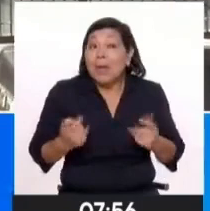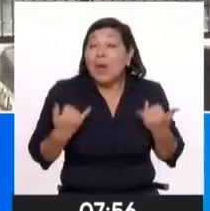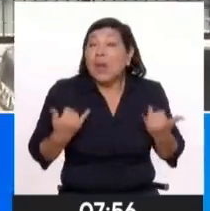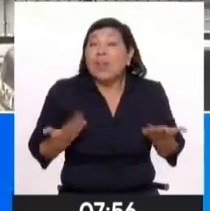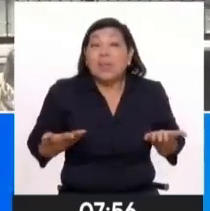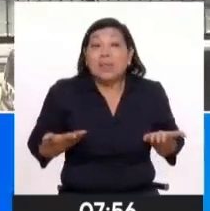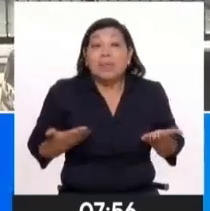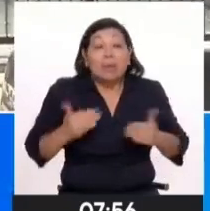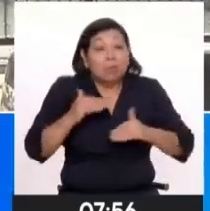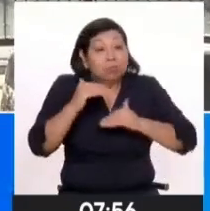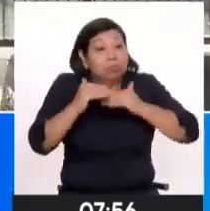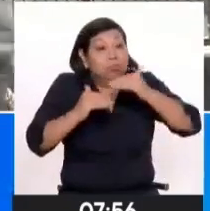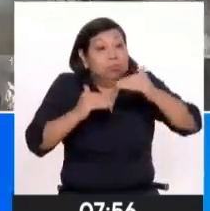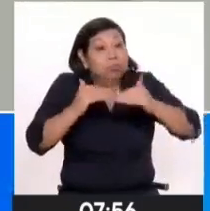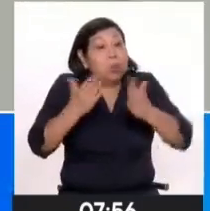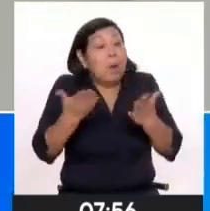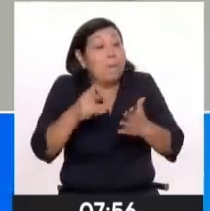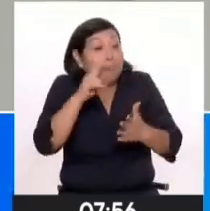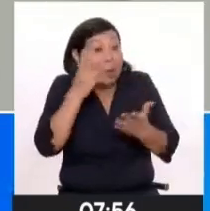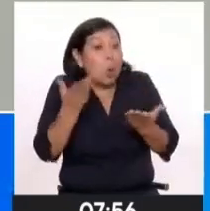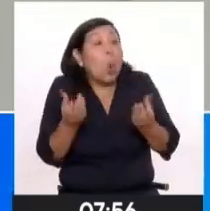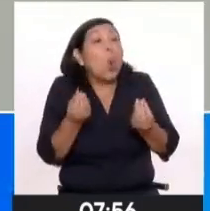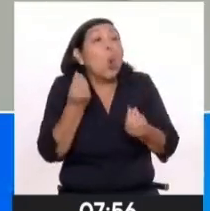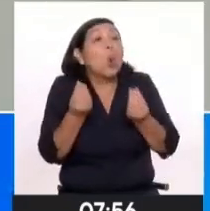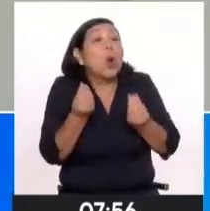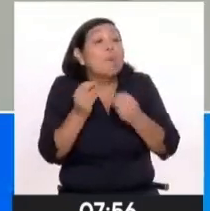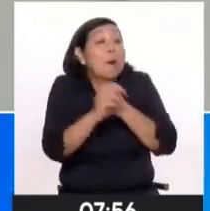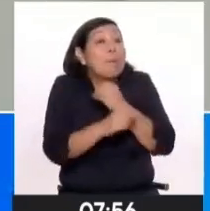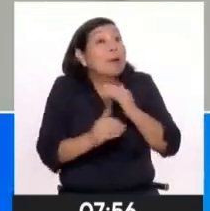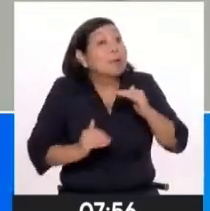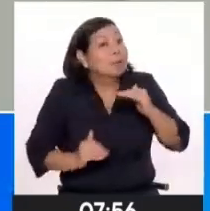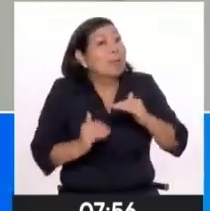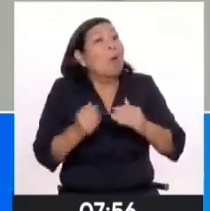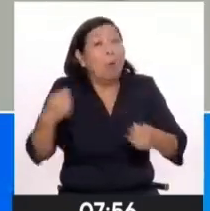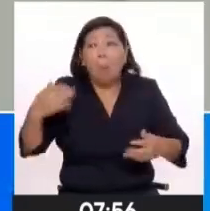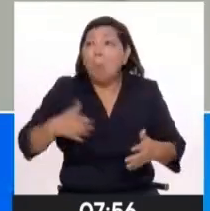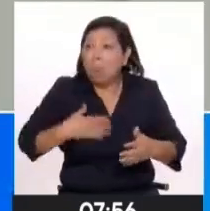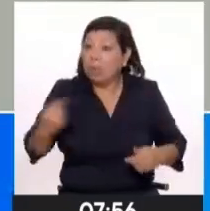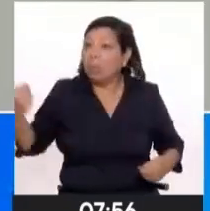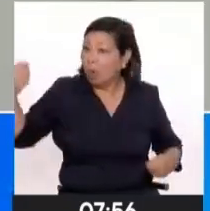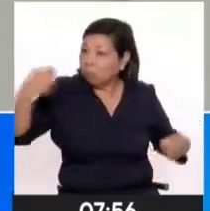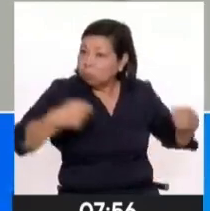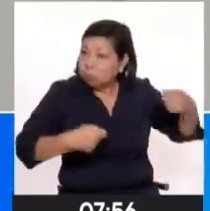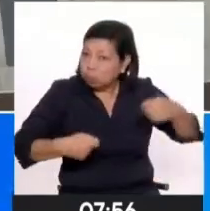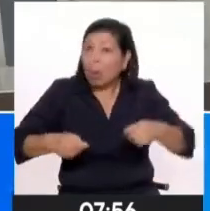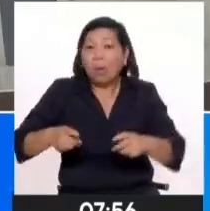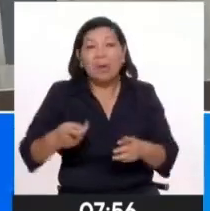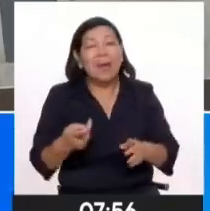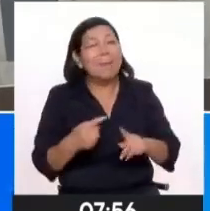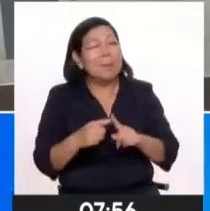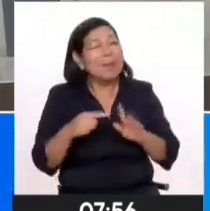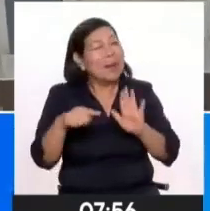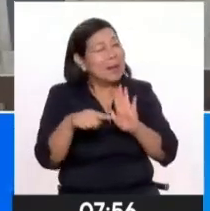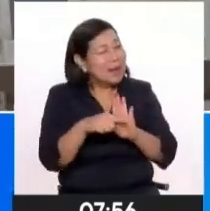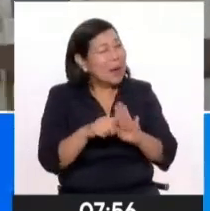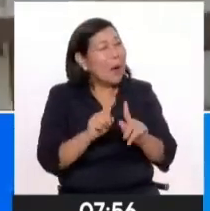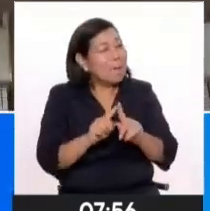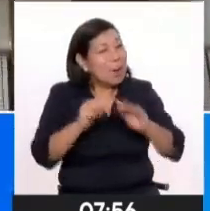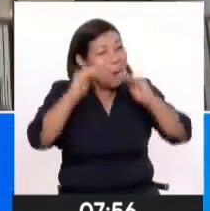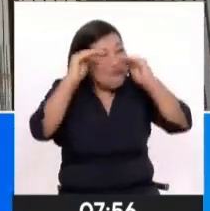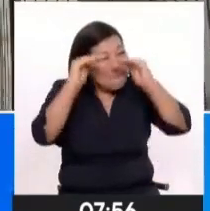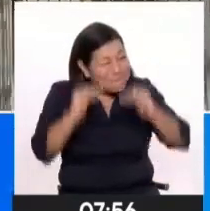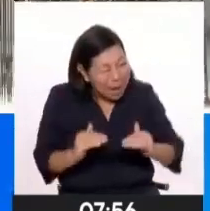dólares a mediano y largo plazo. El ahorro en dólares siempre será una forma de protección ante los vaivenes del tipo de cambio.